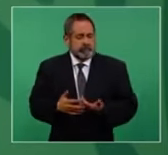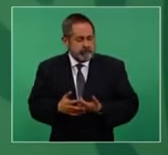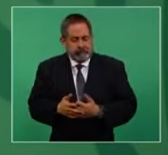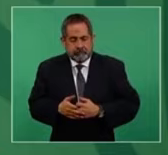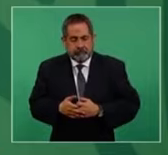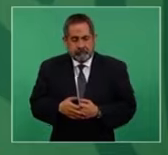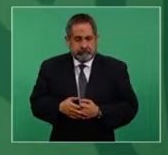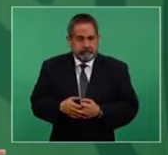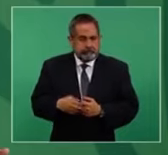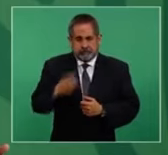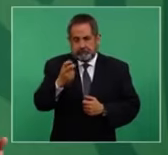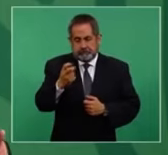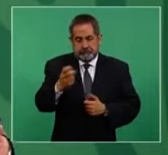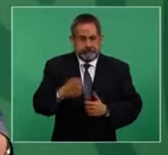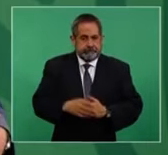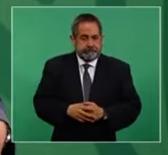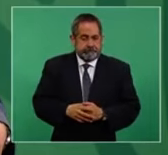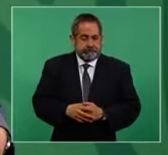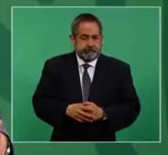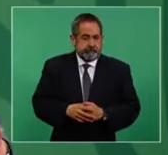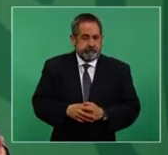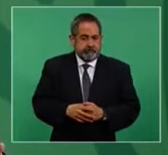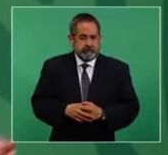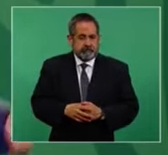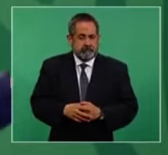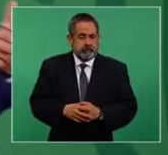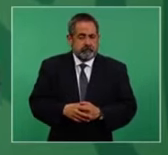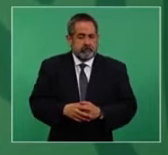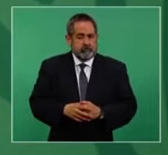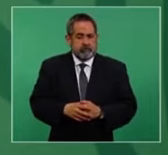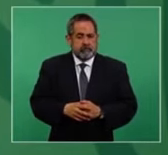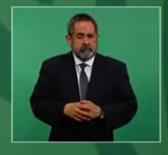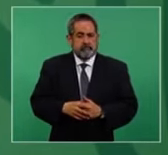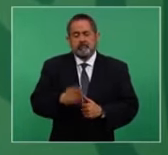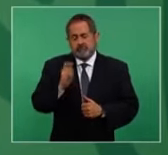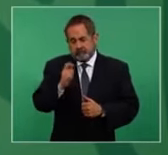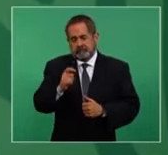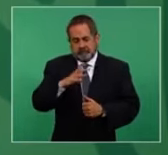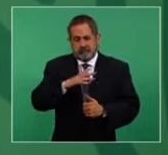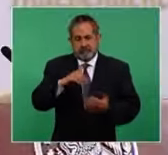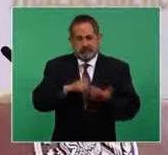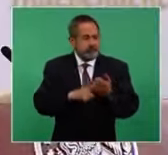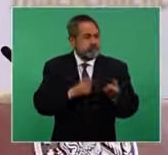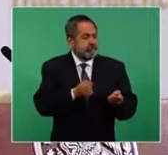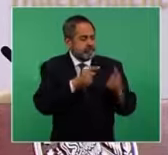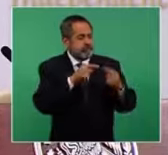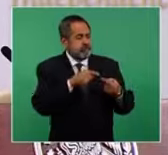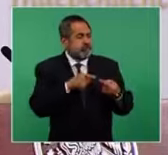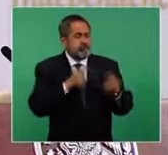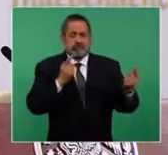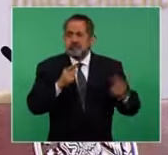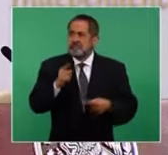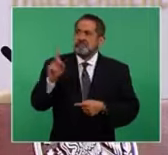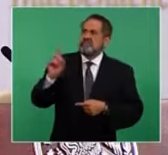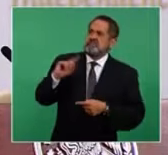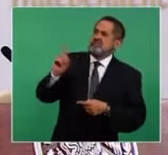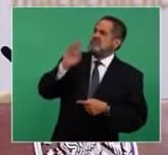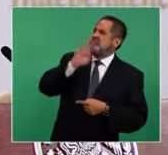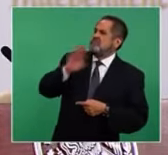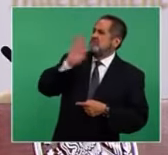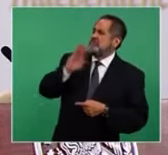sí hay estos opositores y también